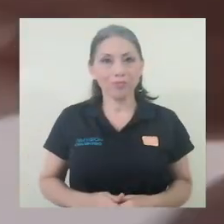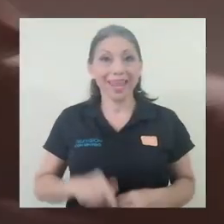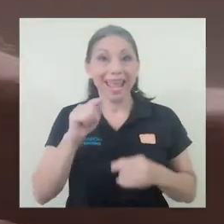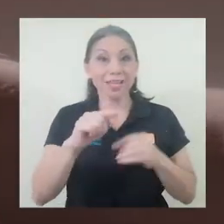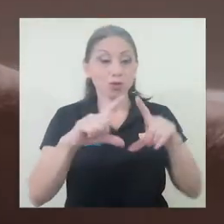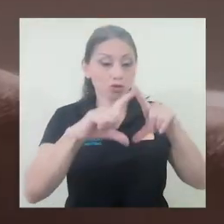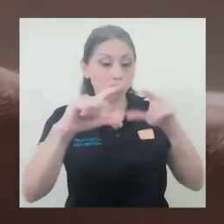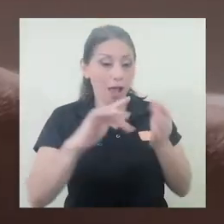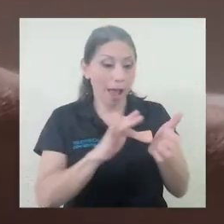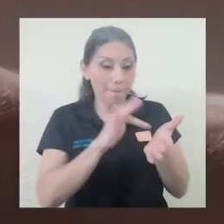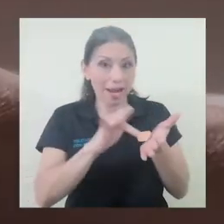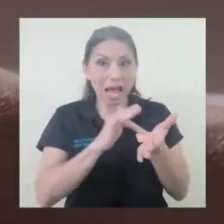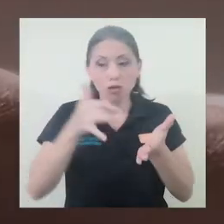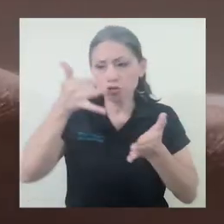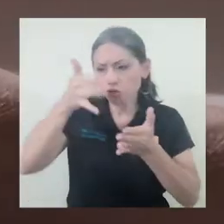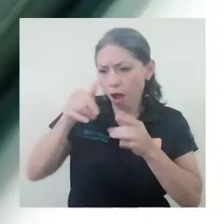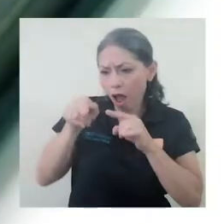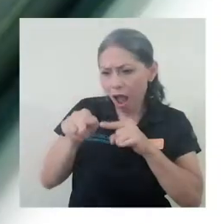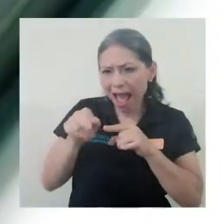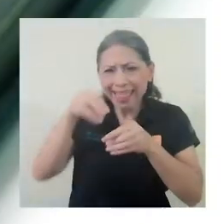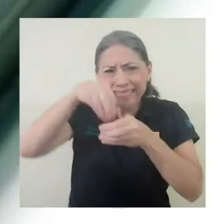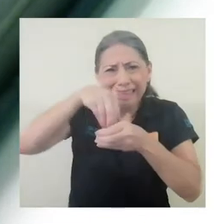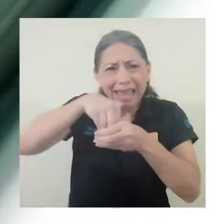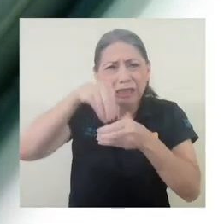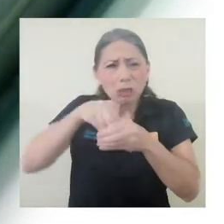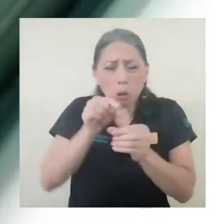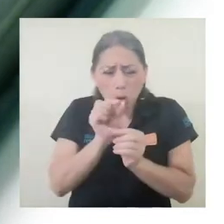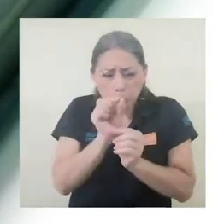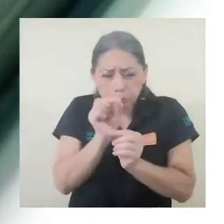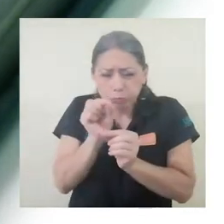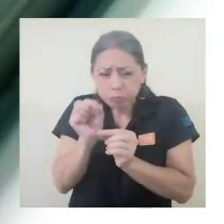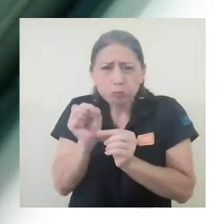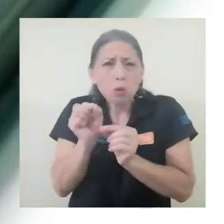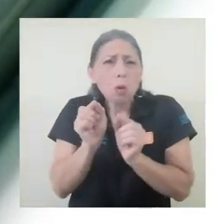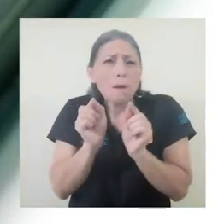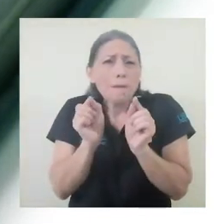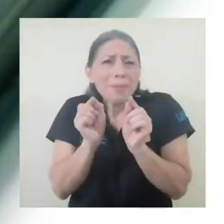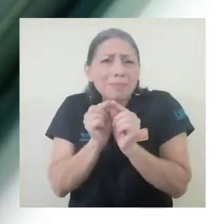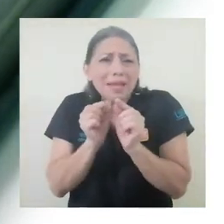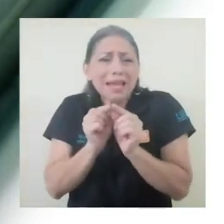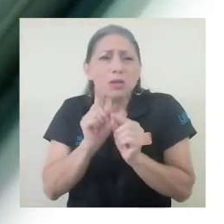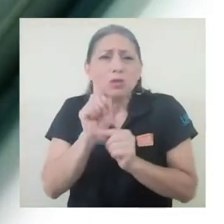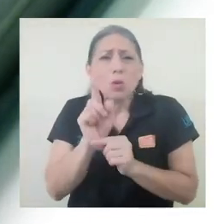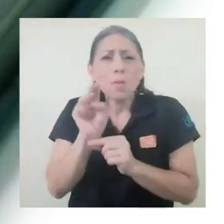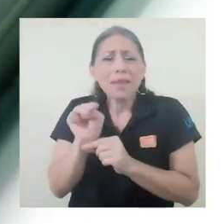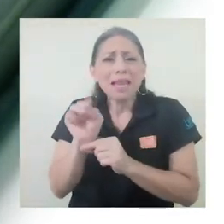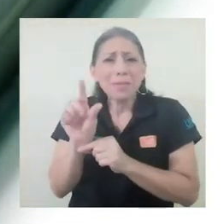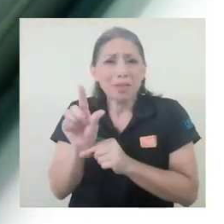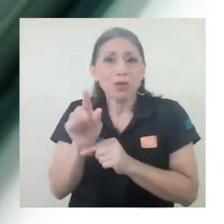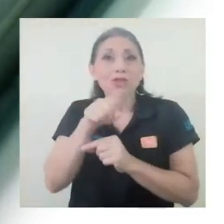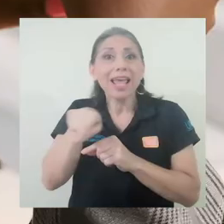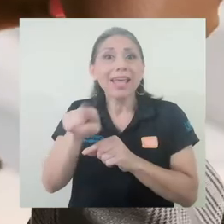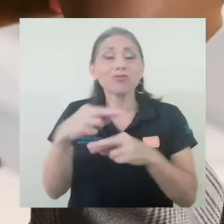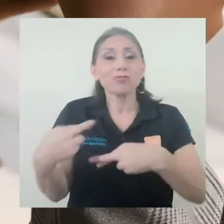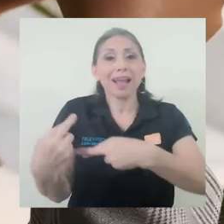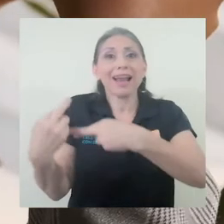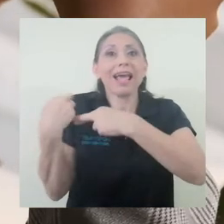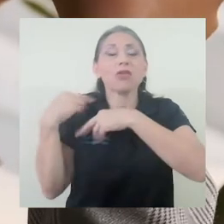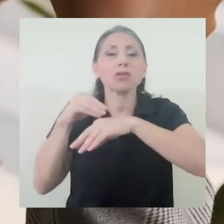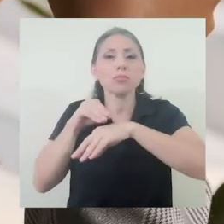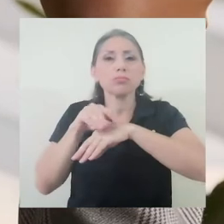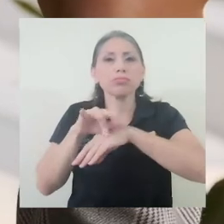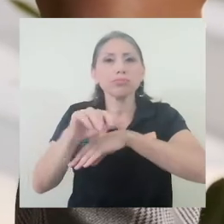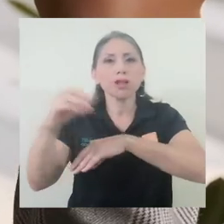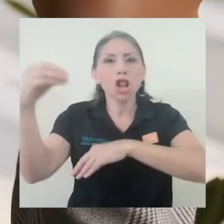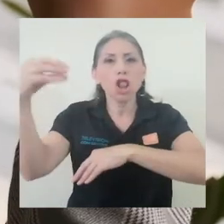en su interior elementos muy pequeños, menores a un milímetro, que son los encargados de emitir la luz. Cuando son